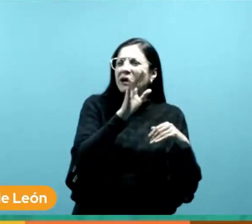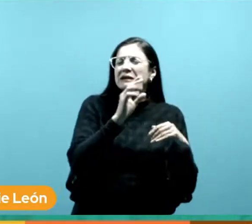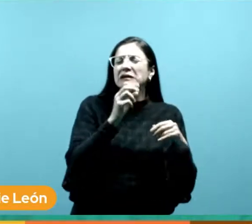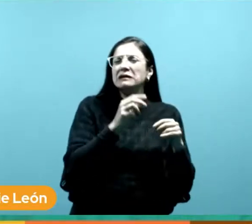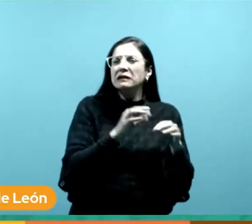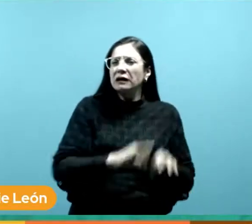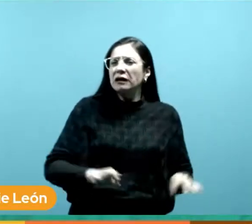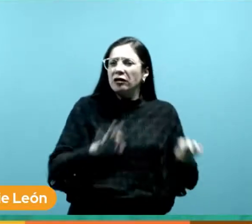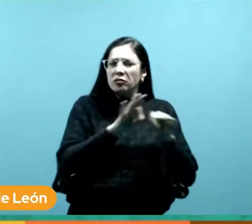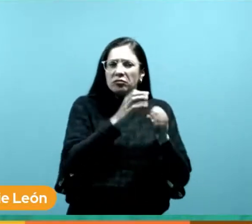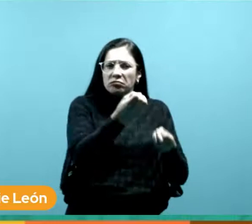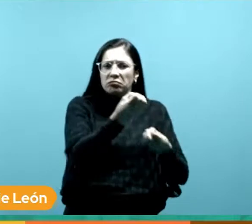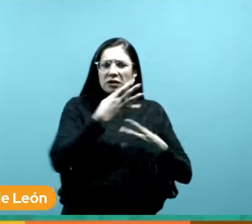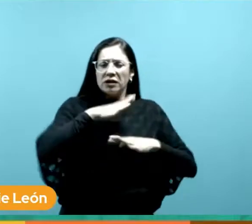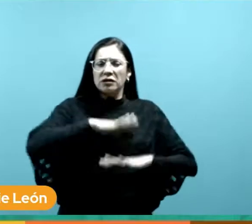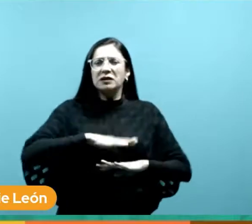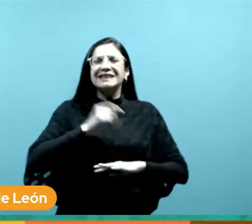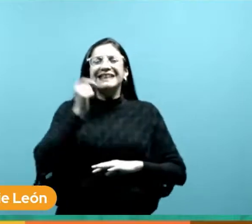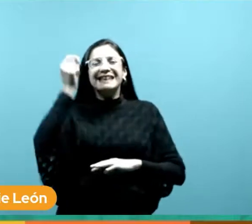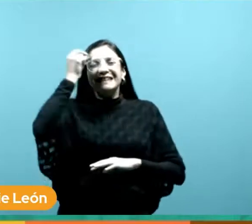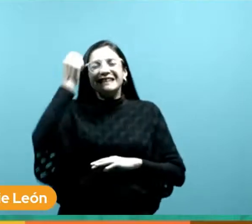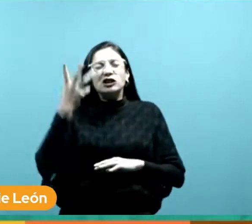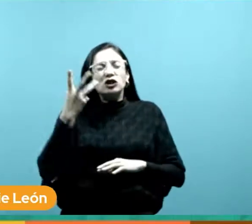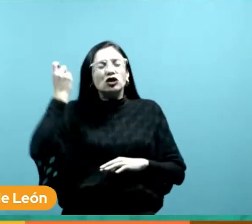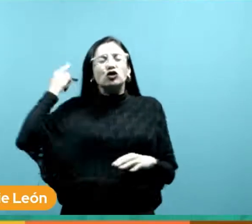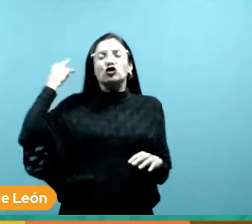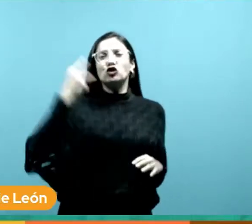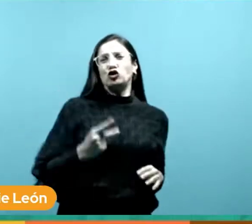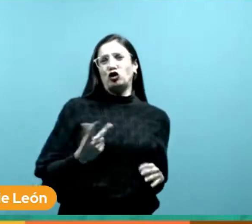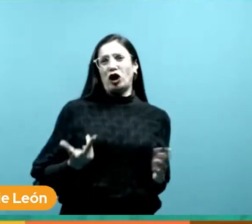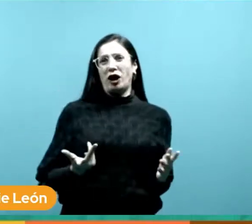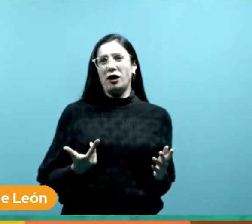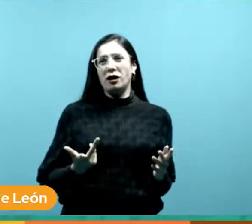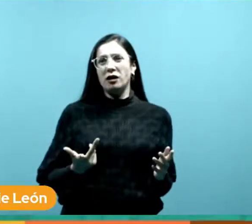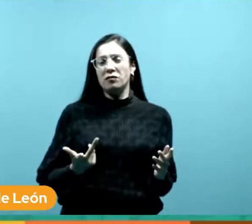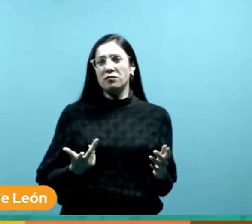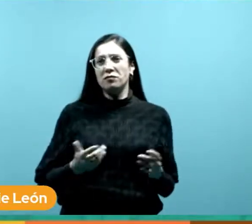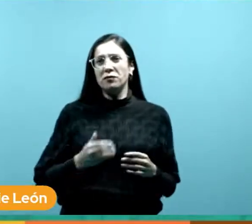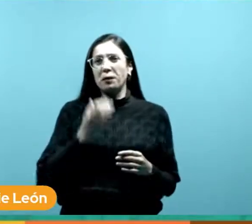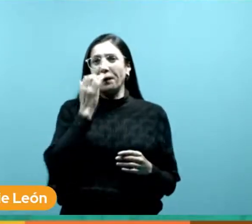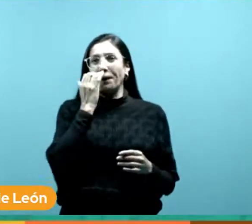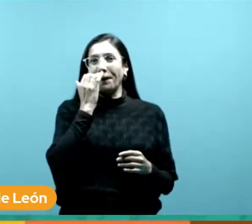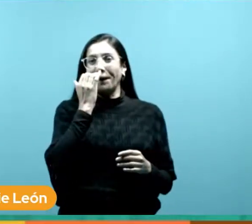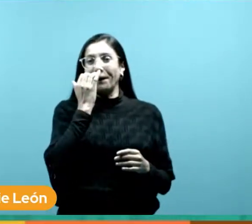pero la preservación tiene como otra discusión que también es interesante